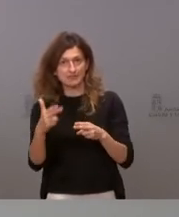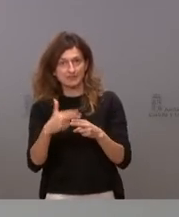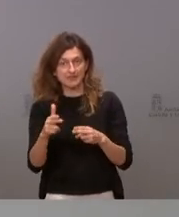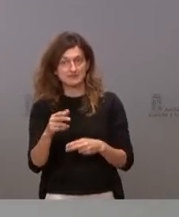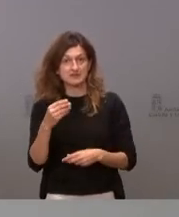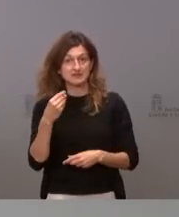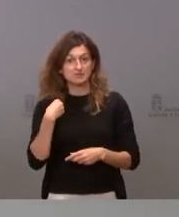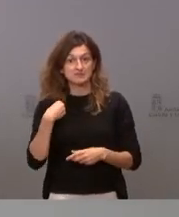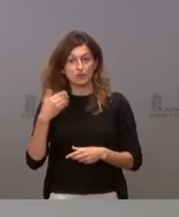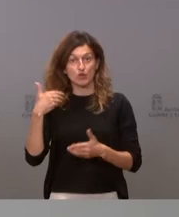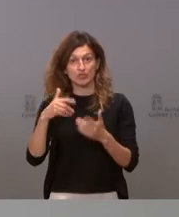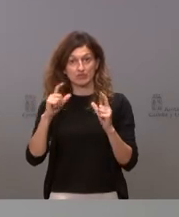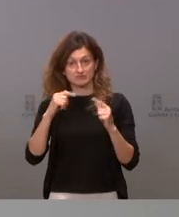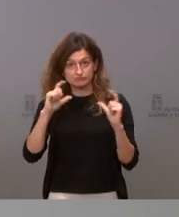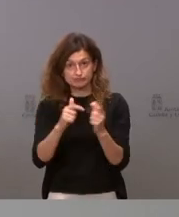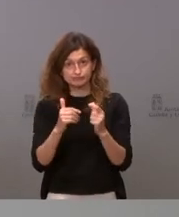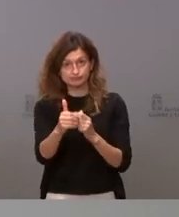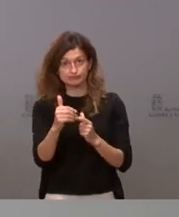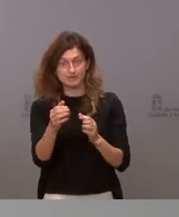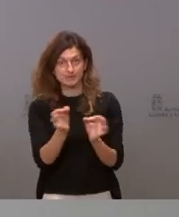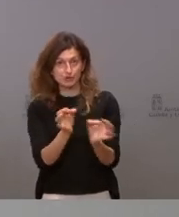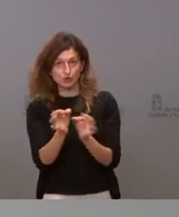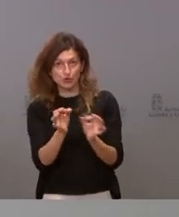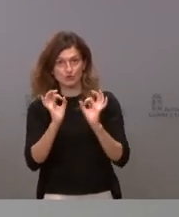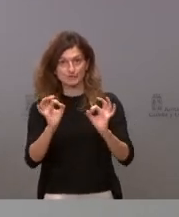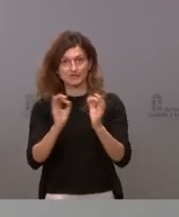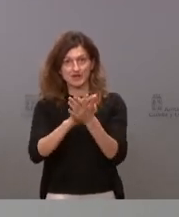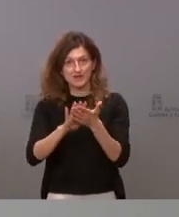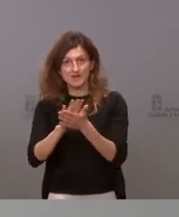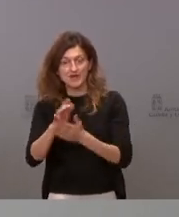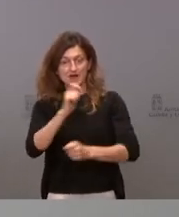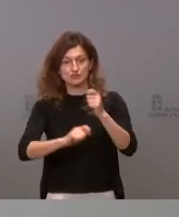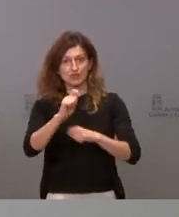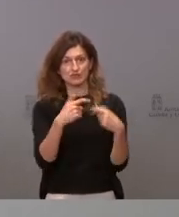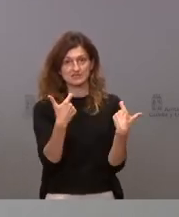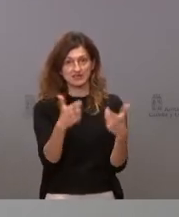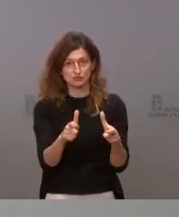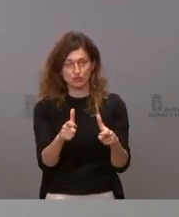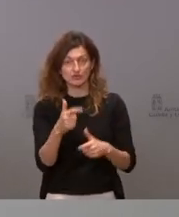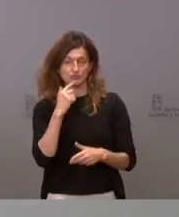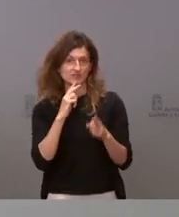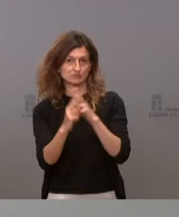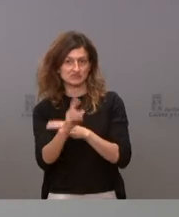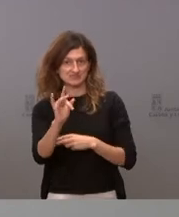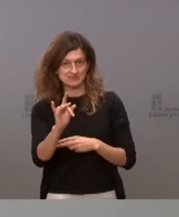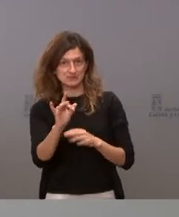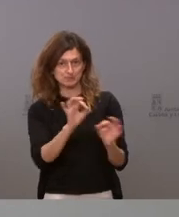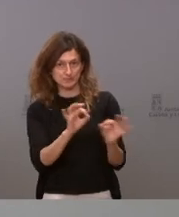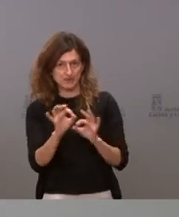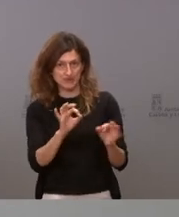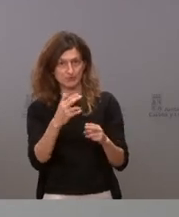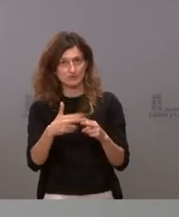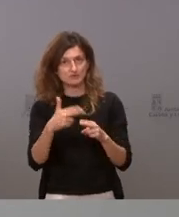mismo día teníamos una reunión porque vamos a abordar el protocolo específico con las asociaciones del sector. Por tanto, sí, están previstas las